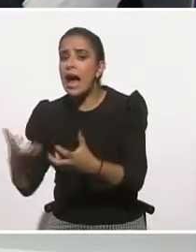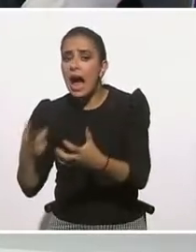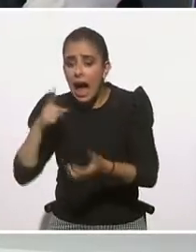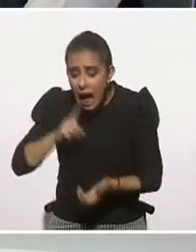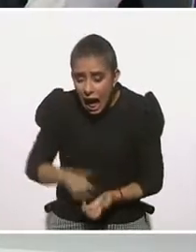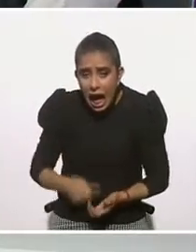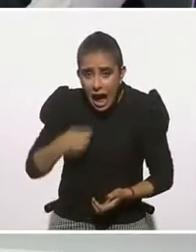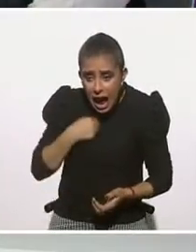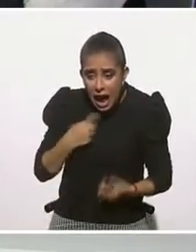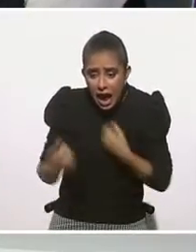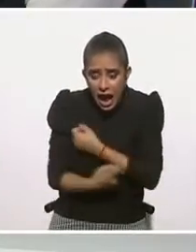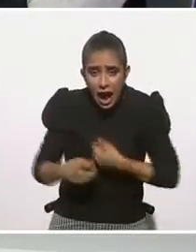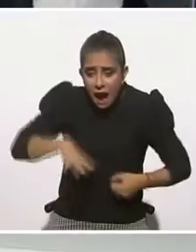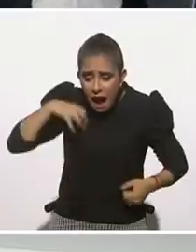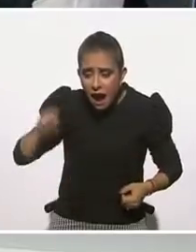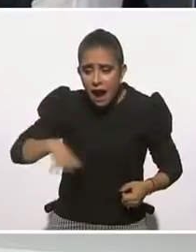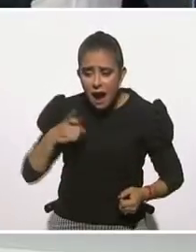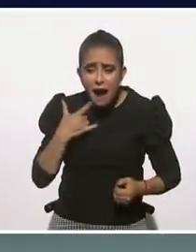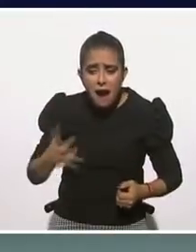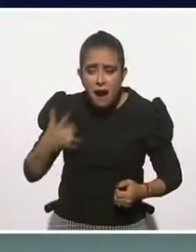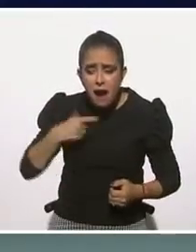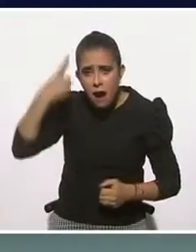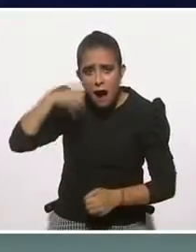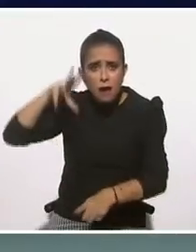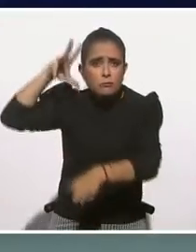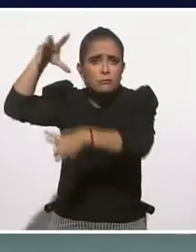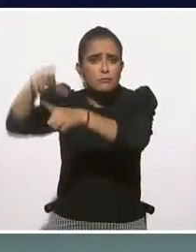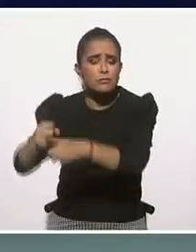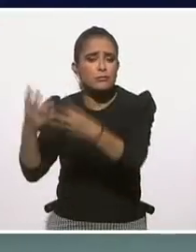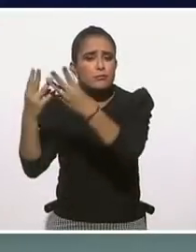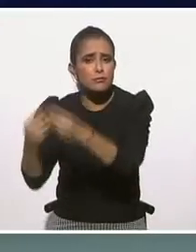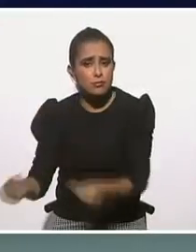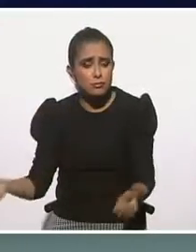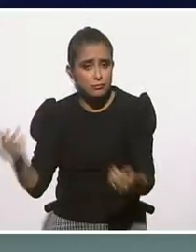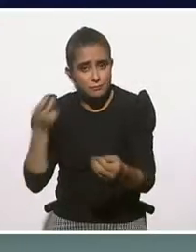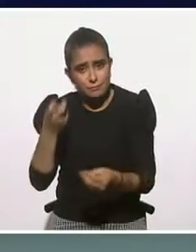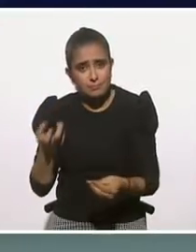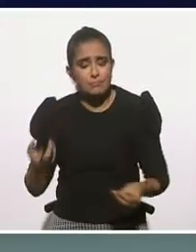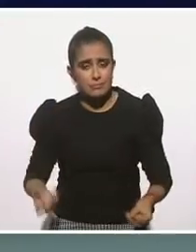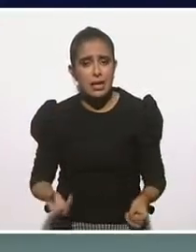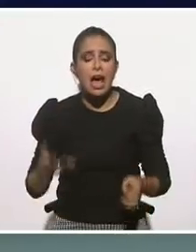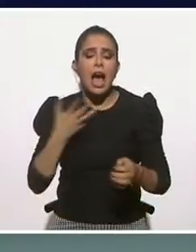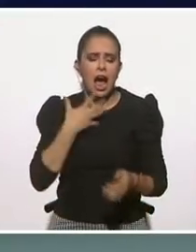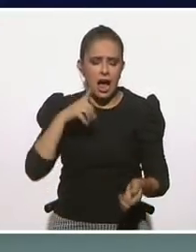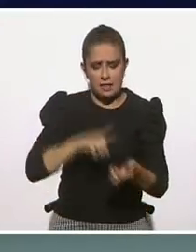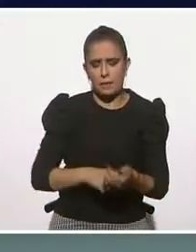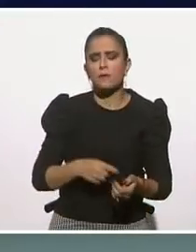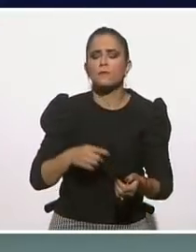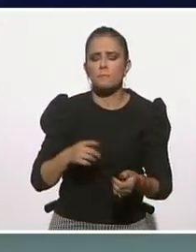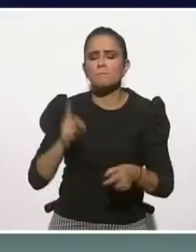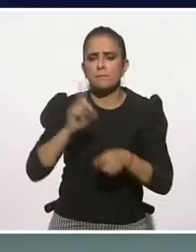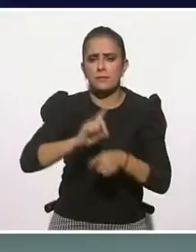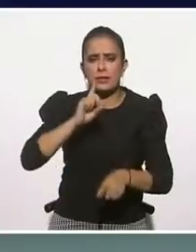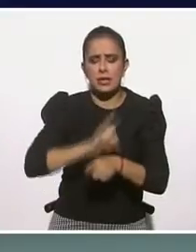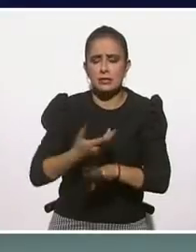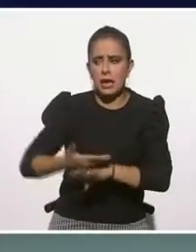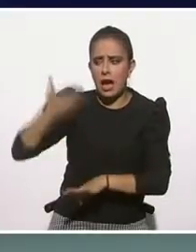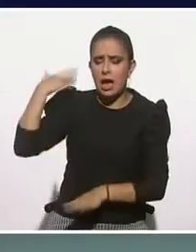entenderlo. Pero la parte cultural, por ejemplo, nosotros creemos mucho el tema de esta educación, esta alfabetización, como bien comentaba